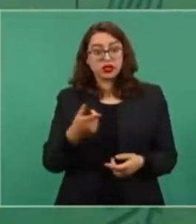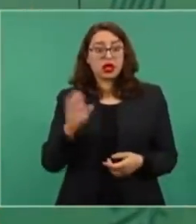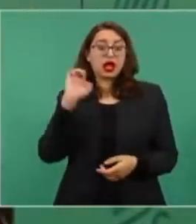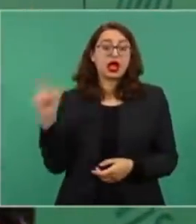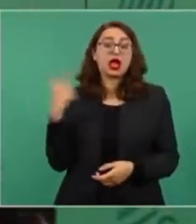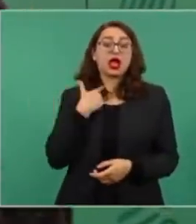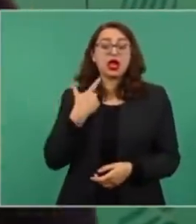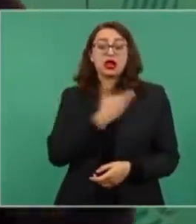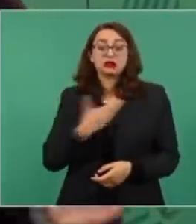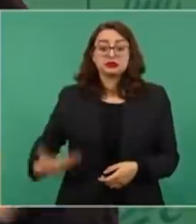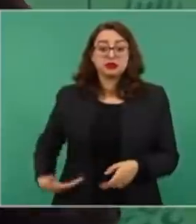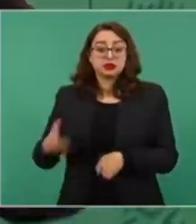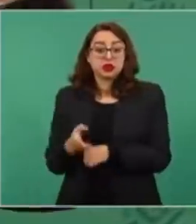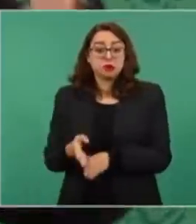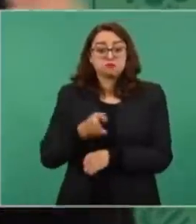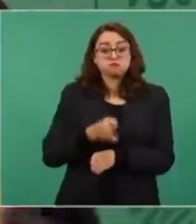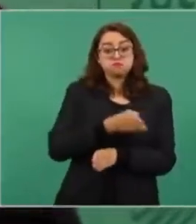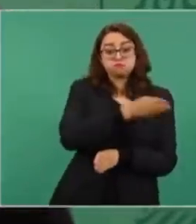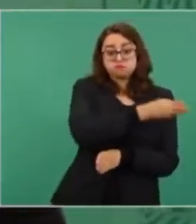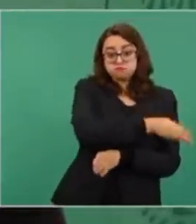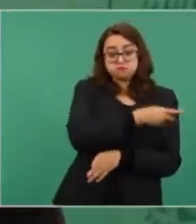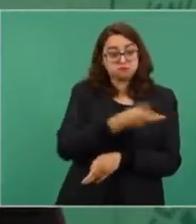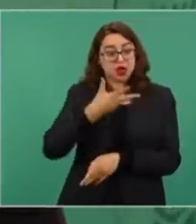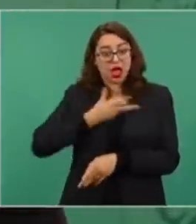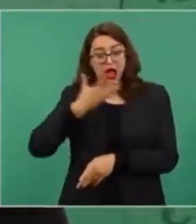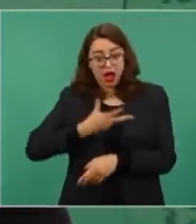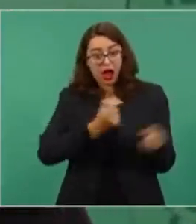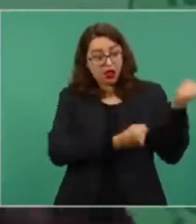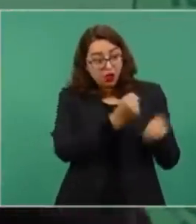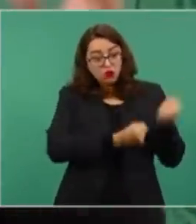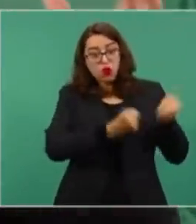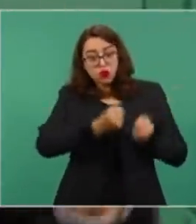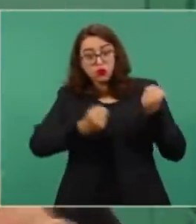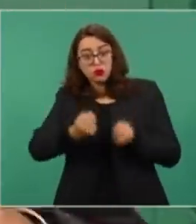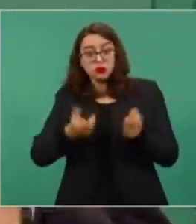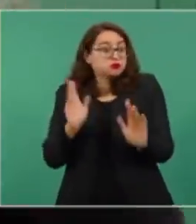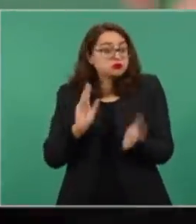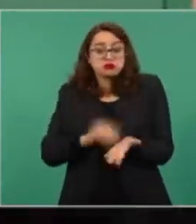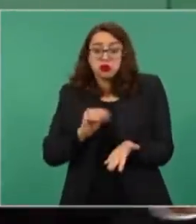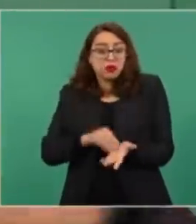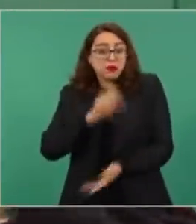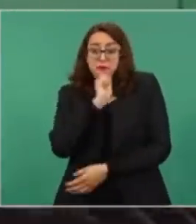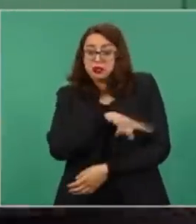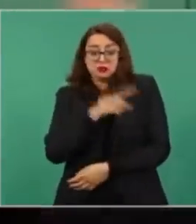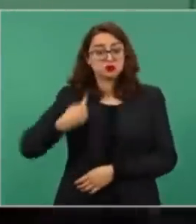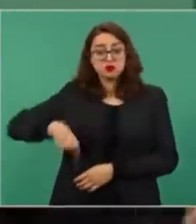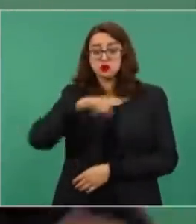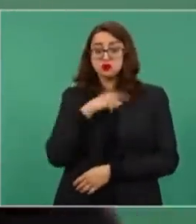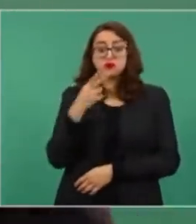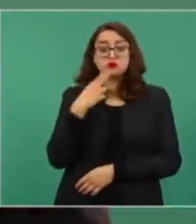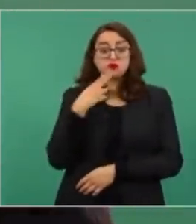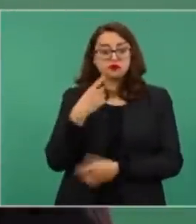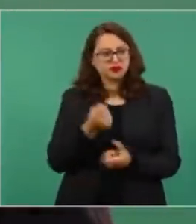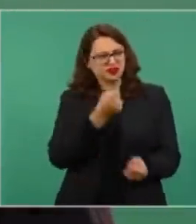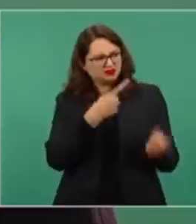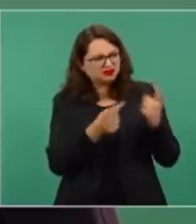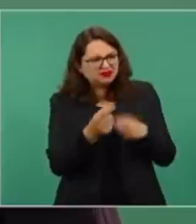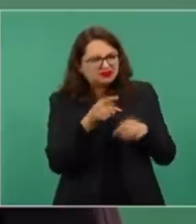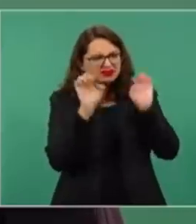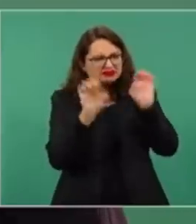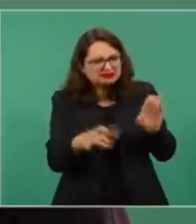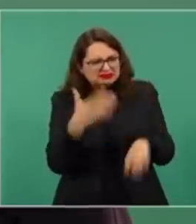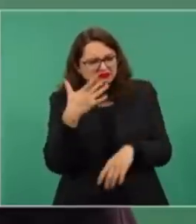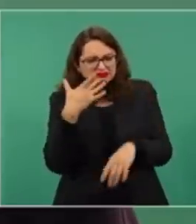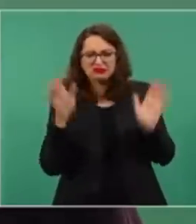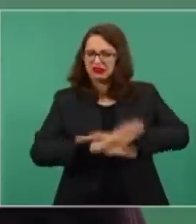dejaron. Y eso no todos, porque vendimos una buena cantidad de camionetas blindadas y de automóviles